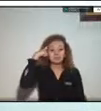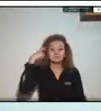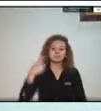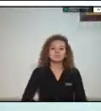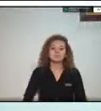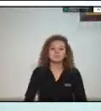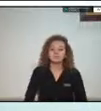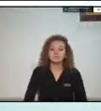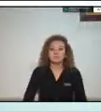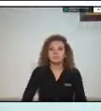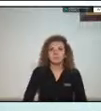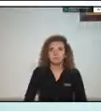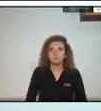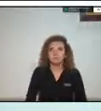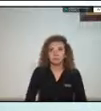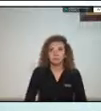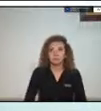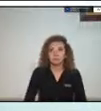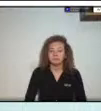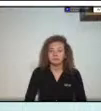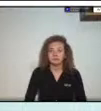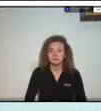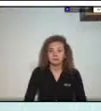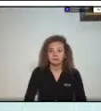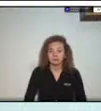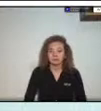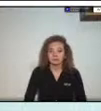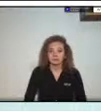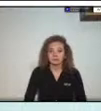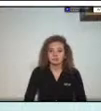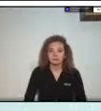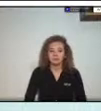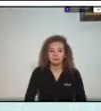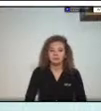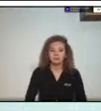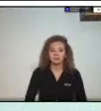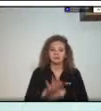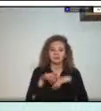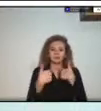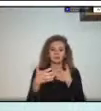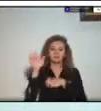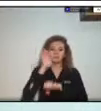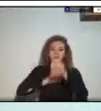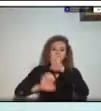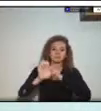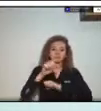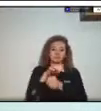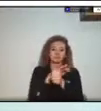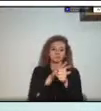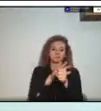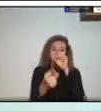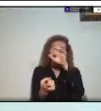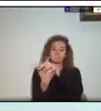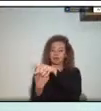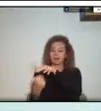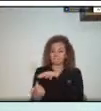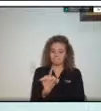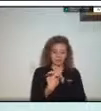llegar a evitar que estas afectaciones se produzcan